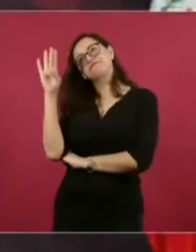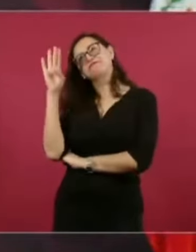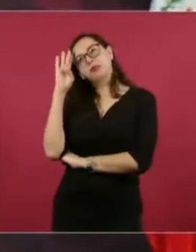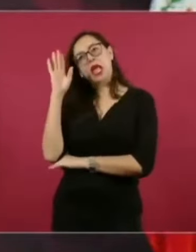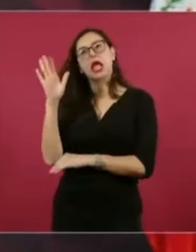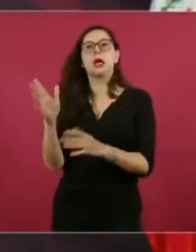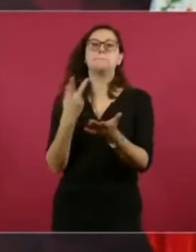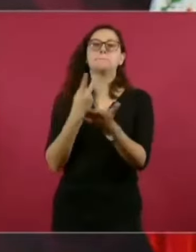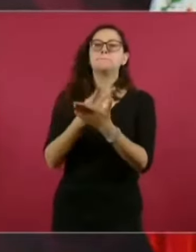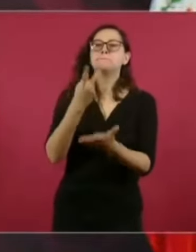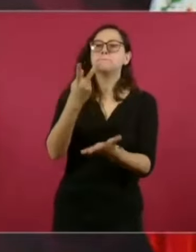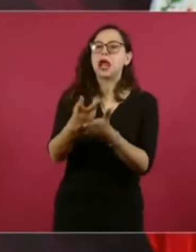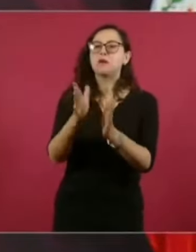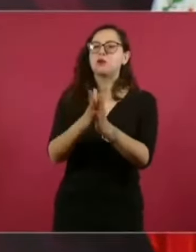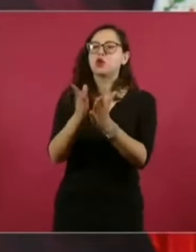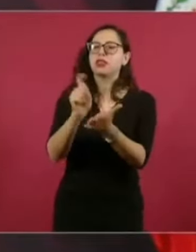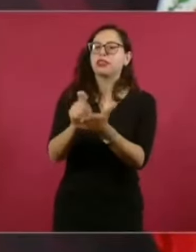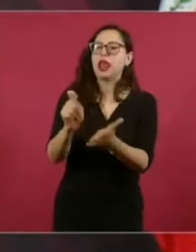ciencia.